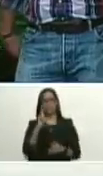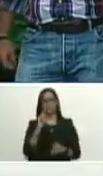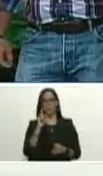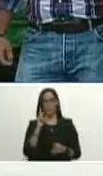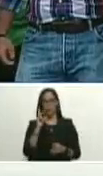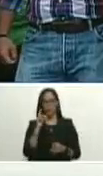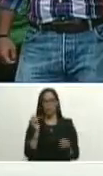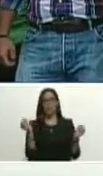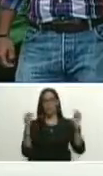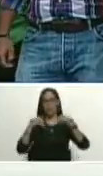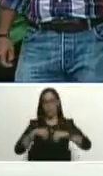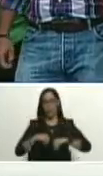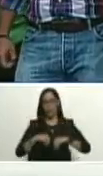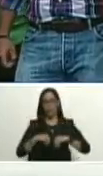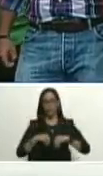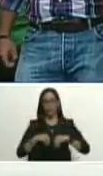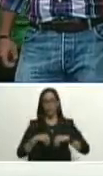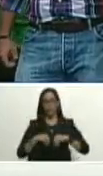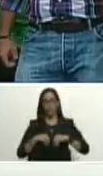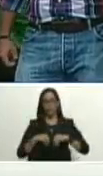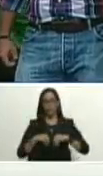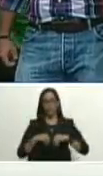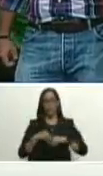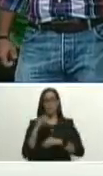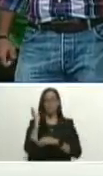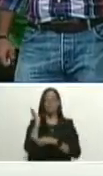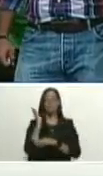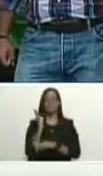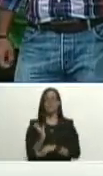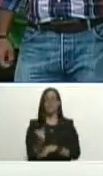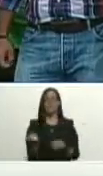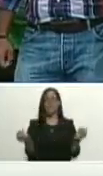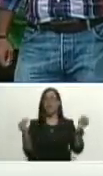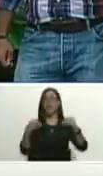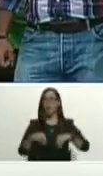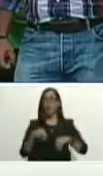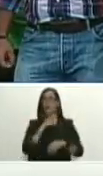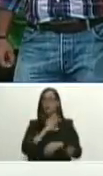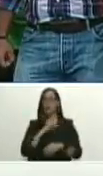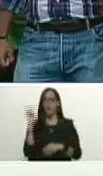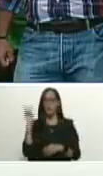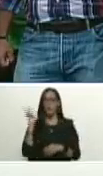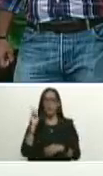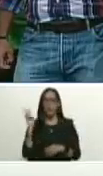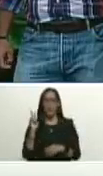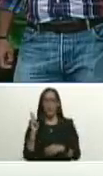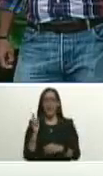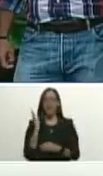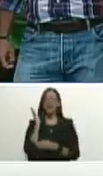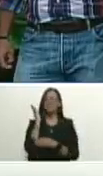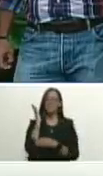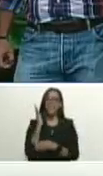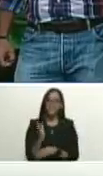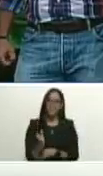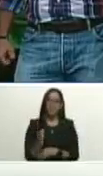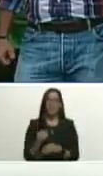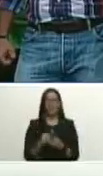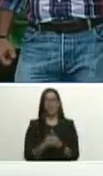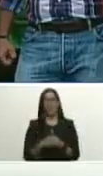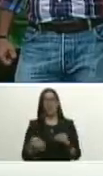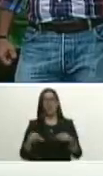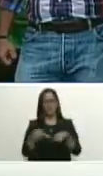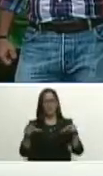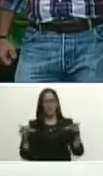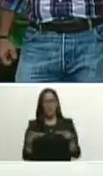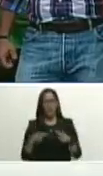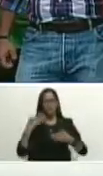consenso la condena unánime de la sociedad venezolana a las sanciones a las medidas coercitivas